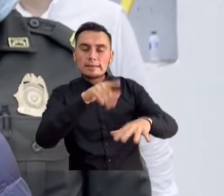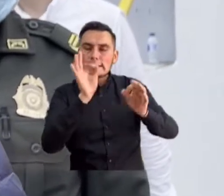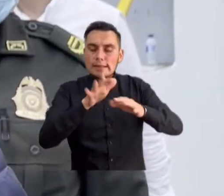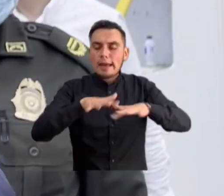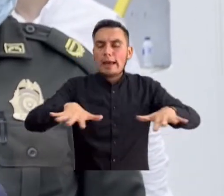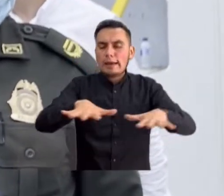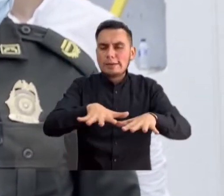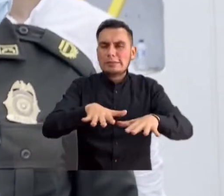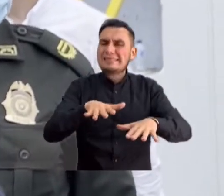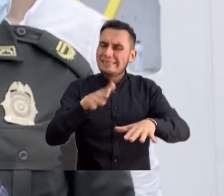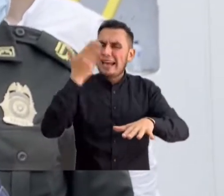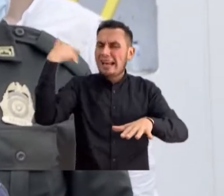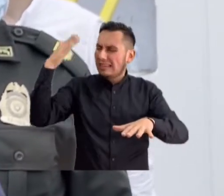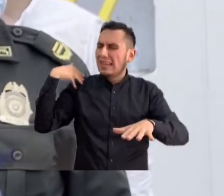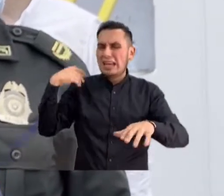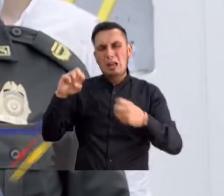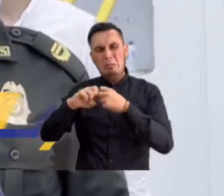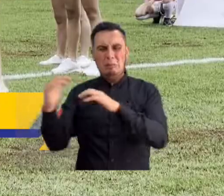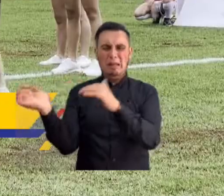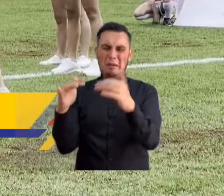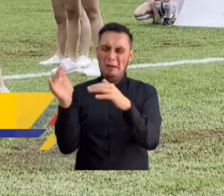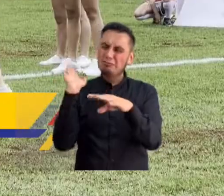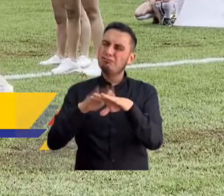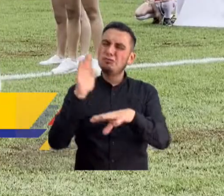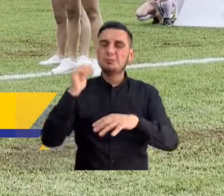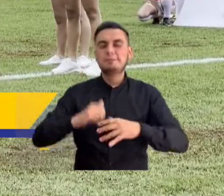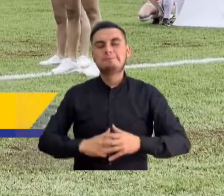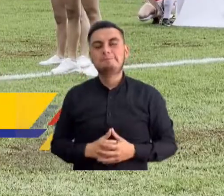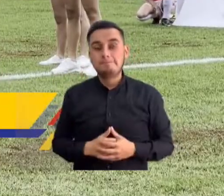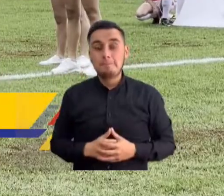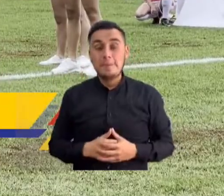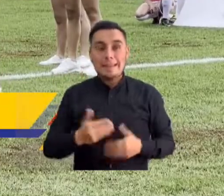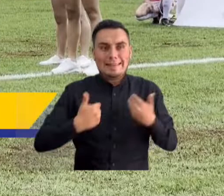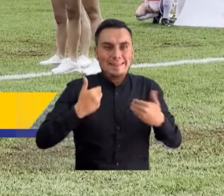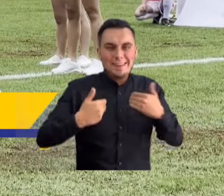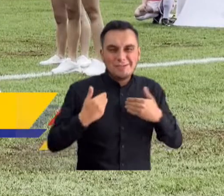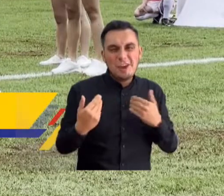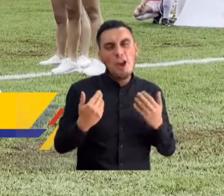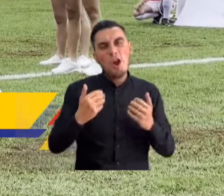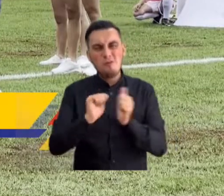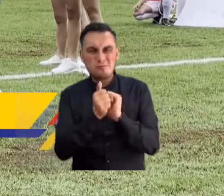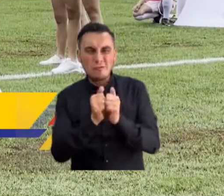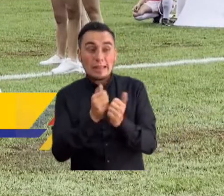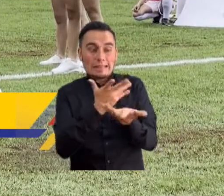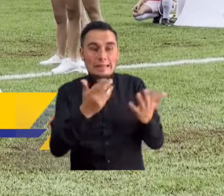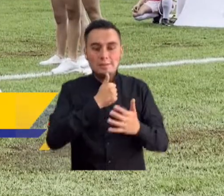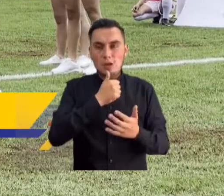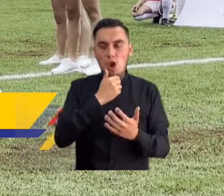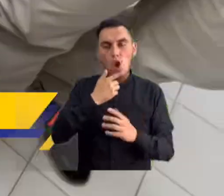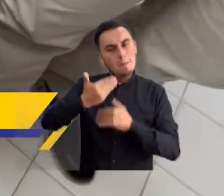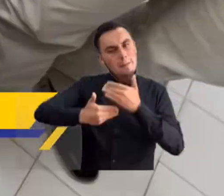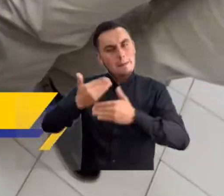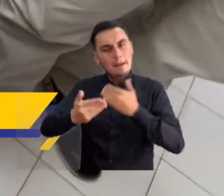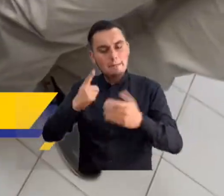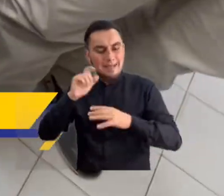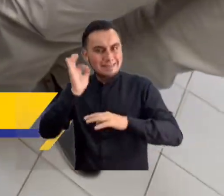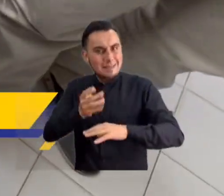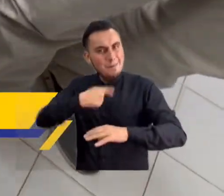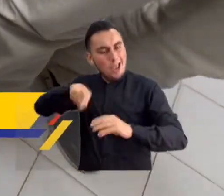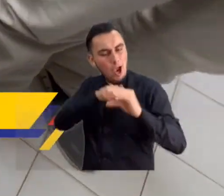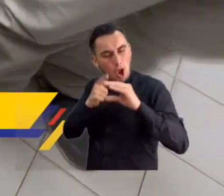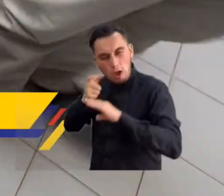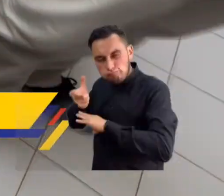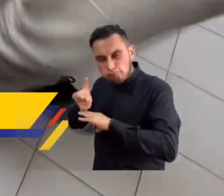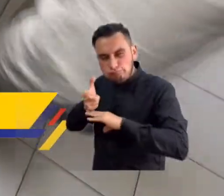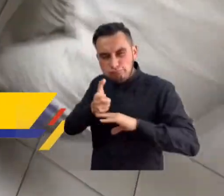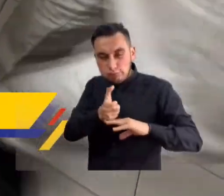nuestra tierra ha sufrido mucho por la guerra. La recreación, el deporte y los servicios básicos fundamentales seguirán bajo la lupa de